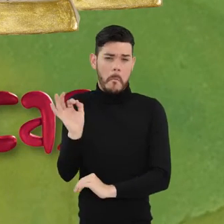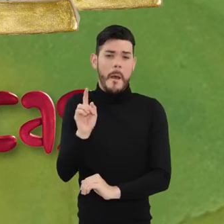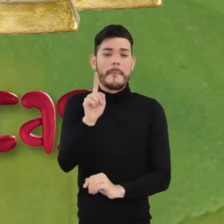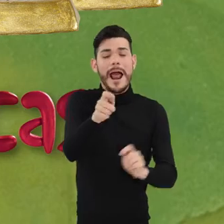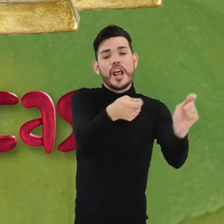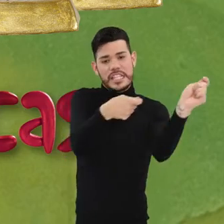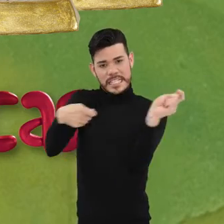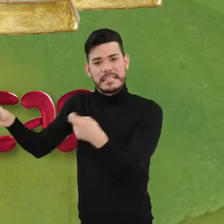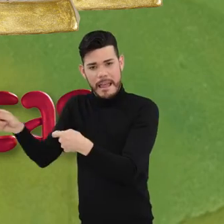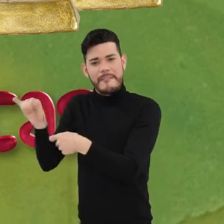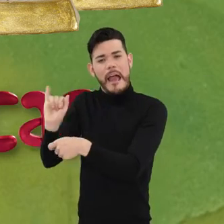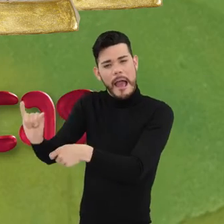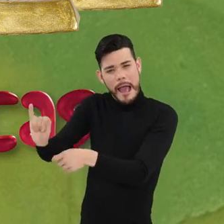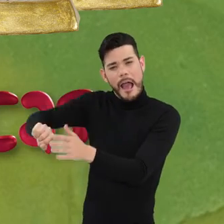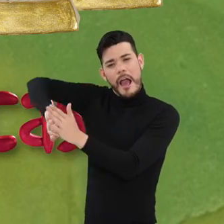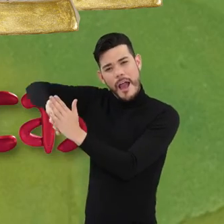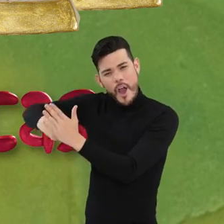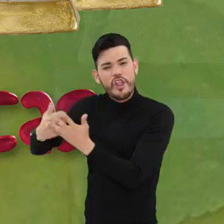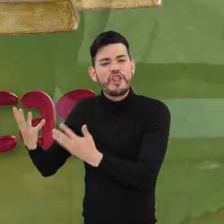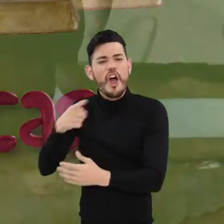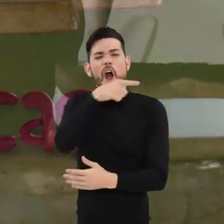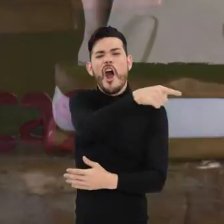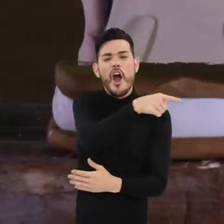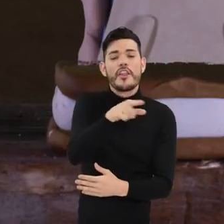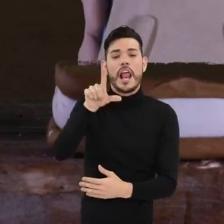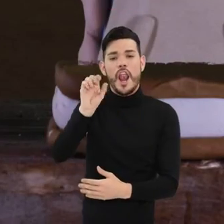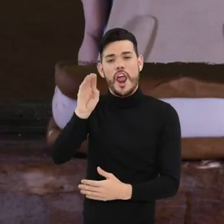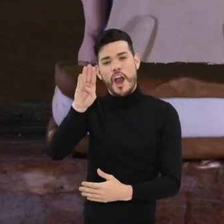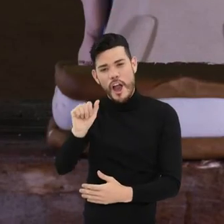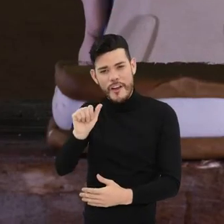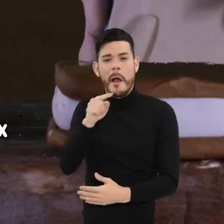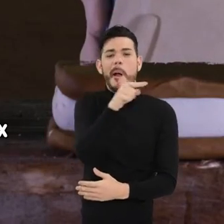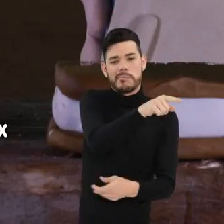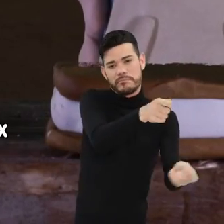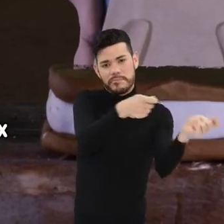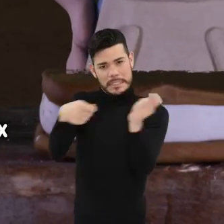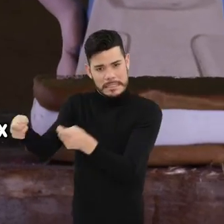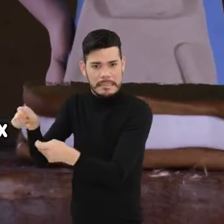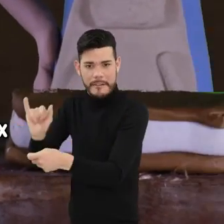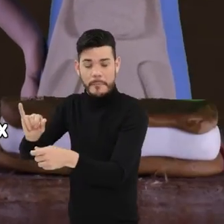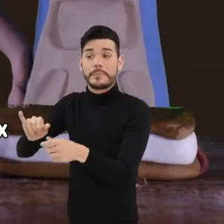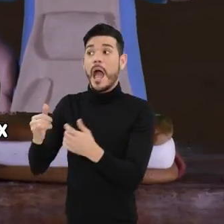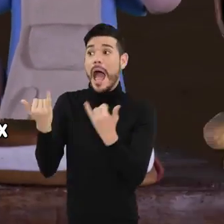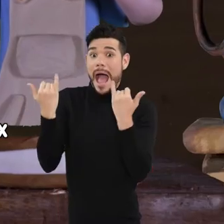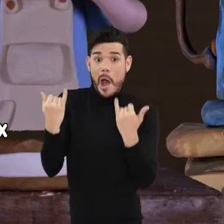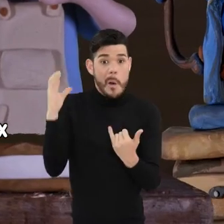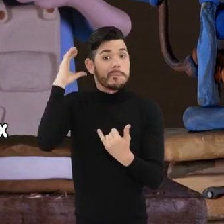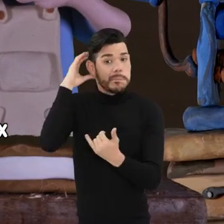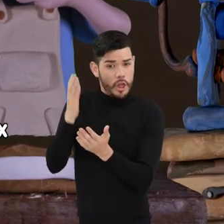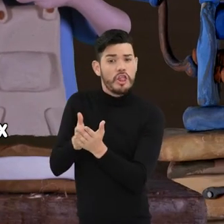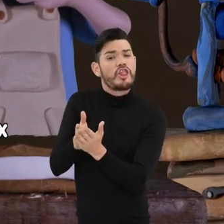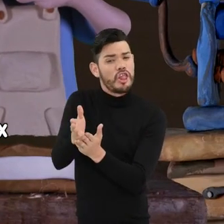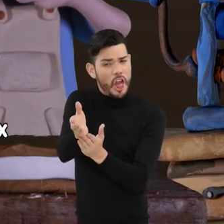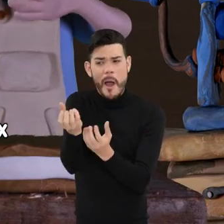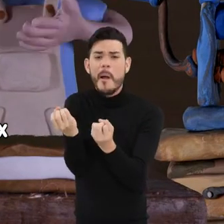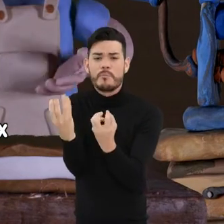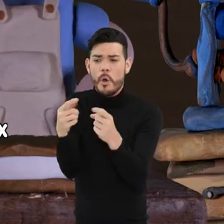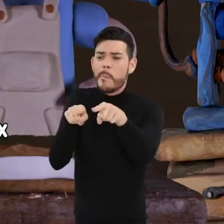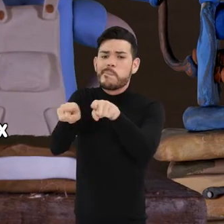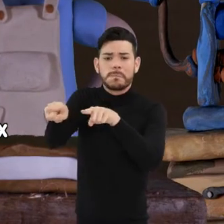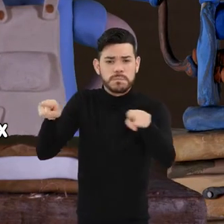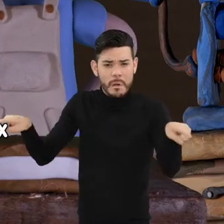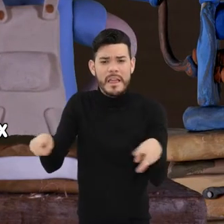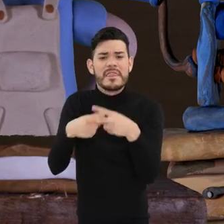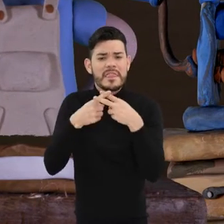subregiones de Loba y la Serranía de San Lucas. En la actualidad aún existen en Montpoc numerosos